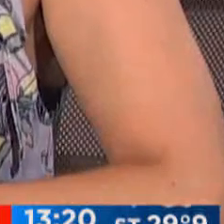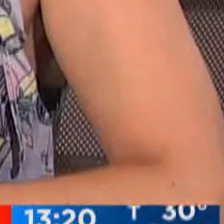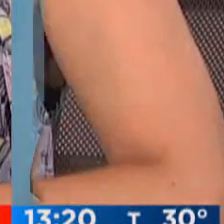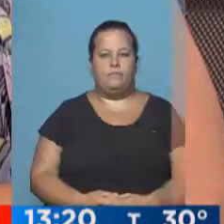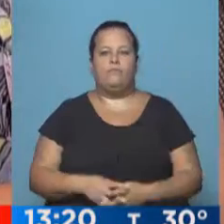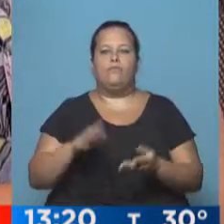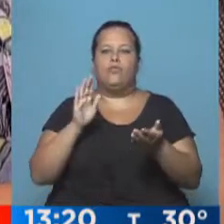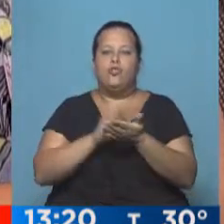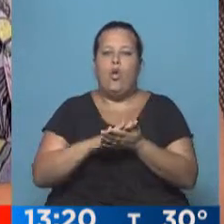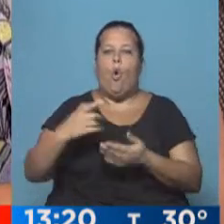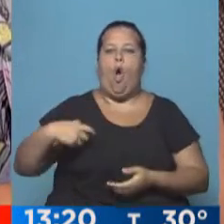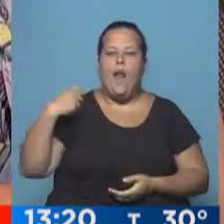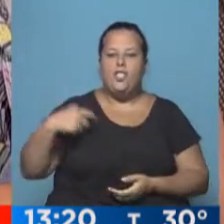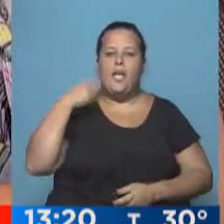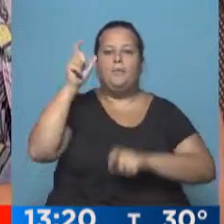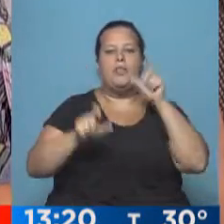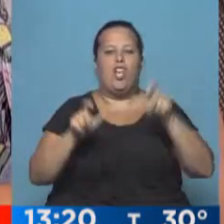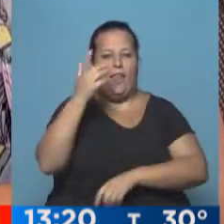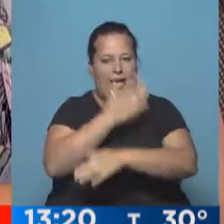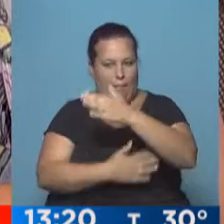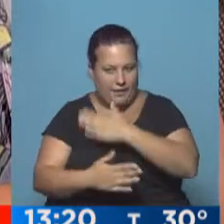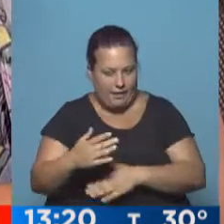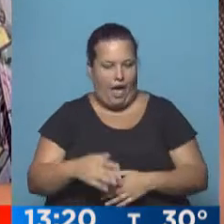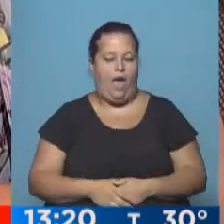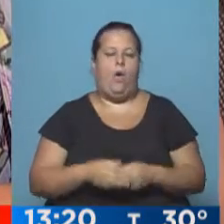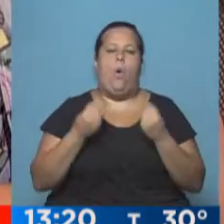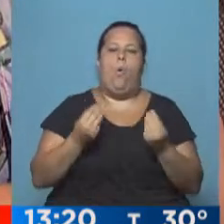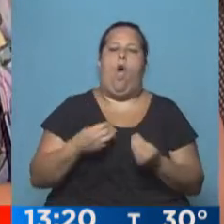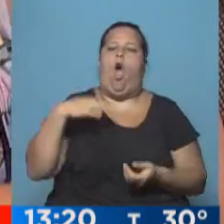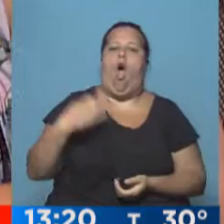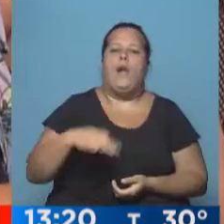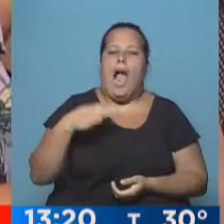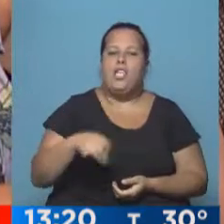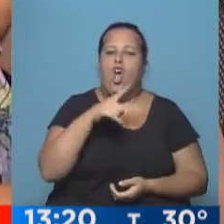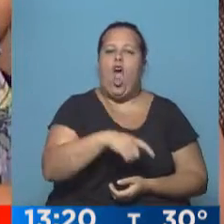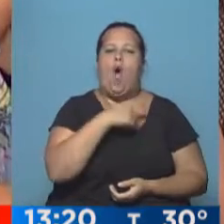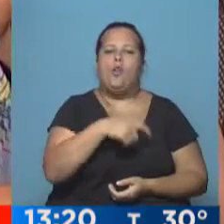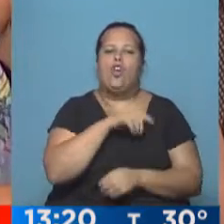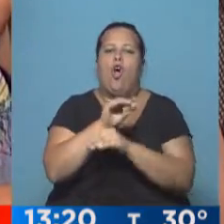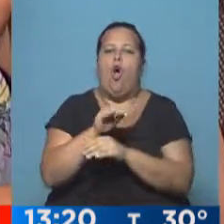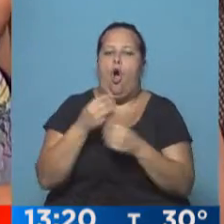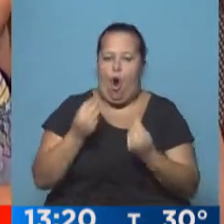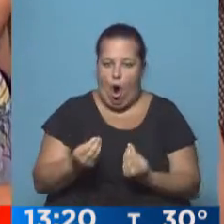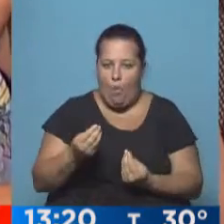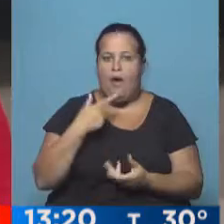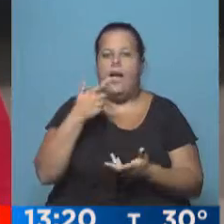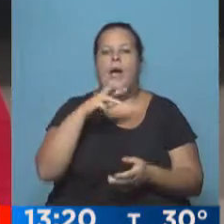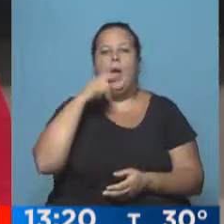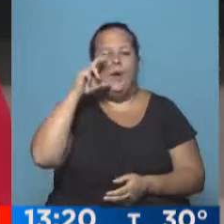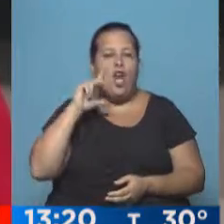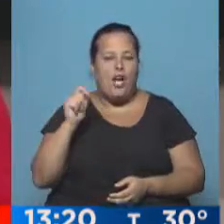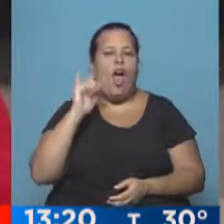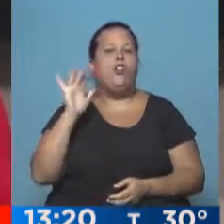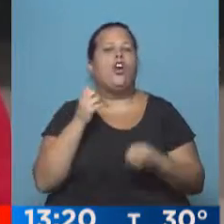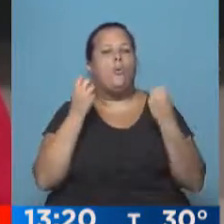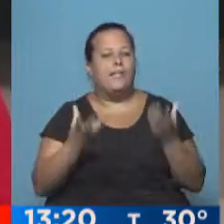Cobertura de salud para las personas con discapacidad y cuáles son las obligaciones de las obras sociales. Nos trae este tema Verónica González.